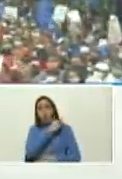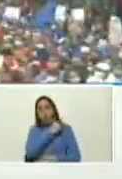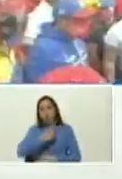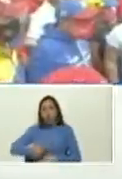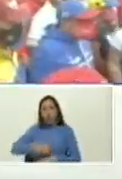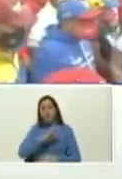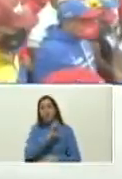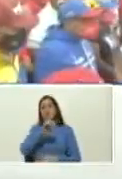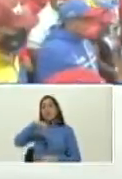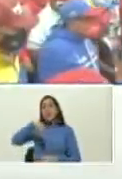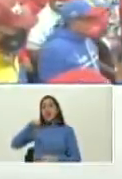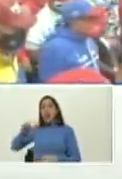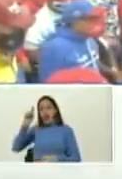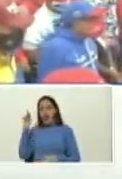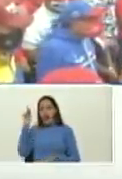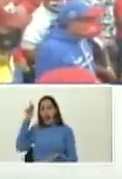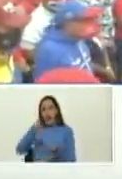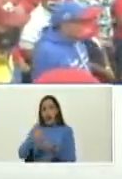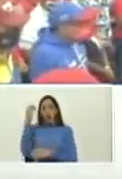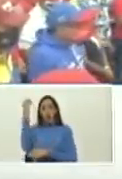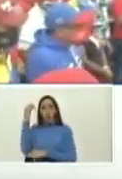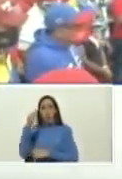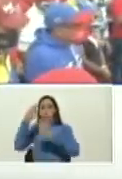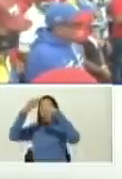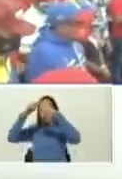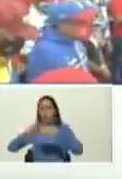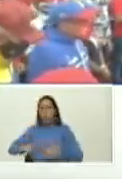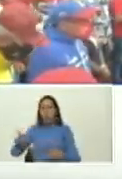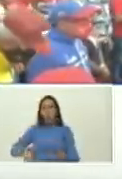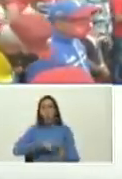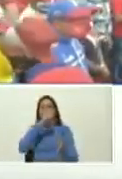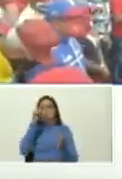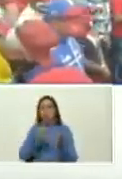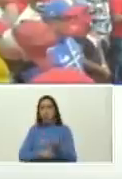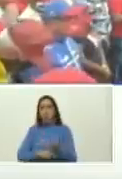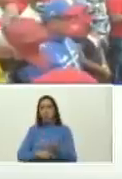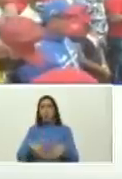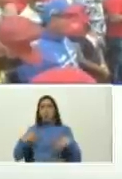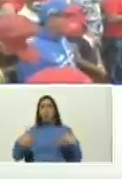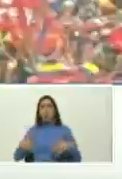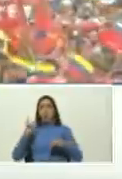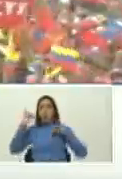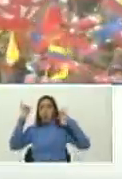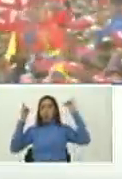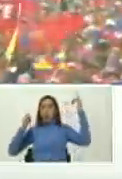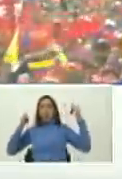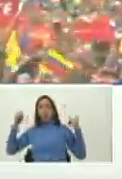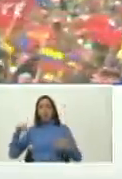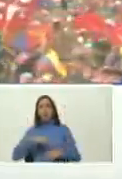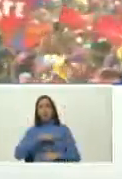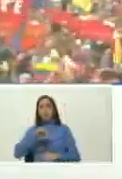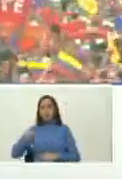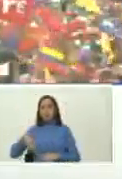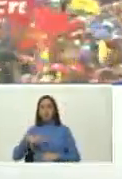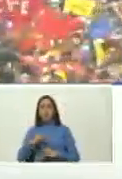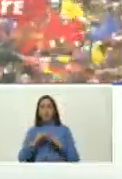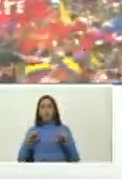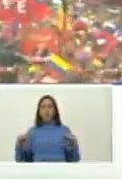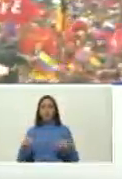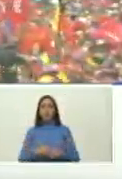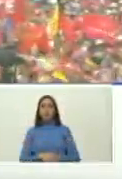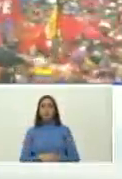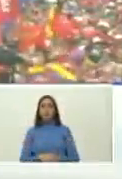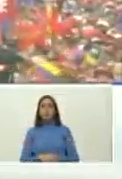y anuncia los resultados y Maxi me emociona a celebrar pues a celebrar